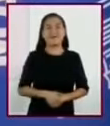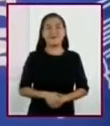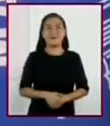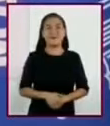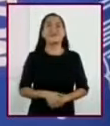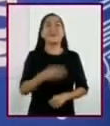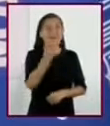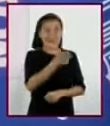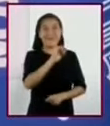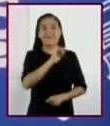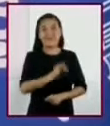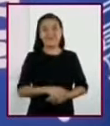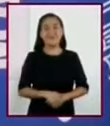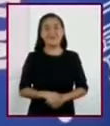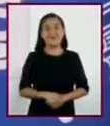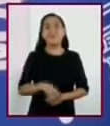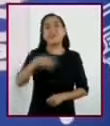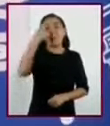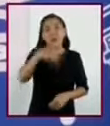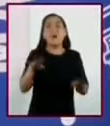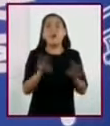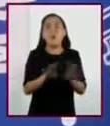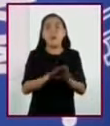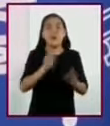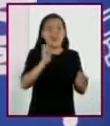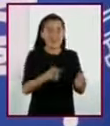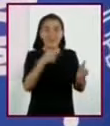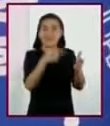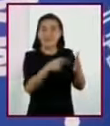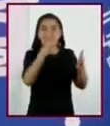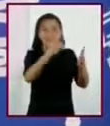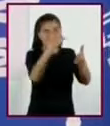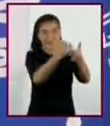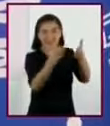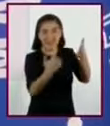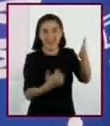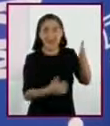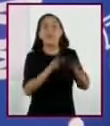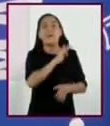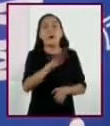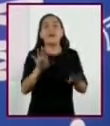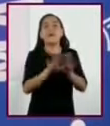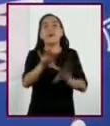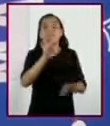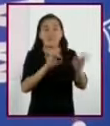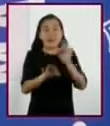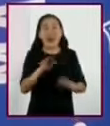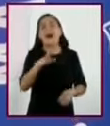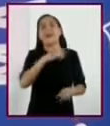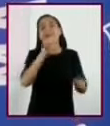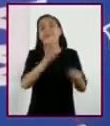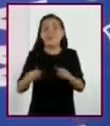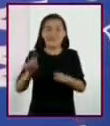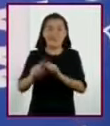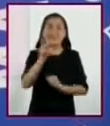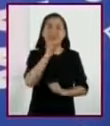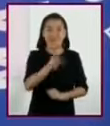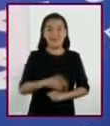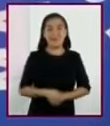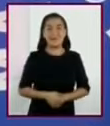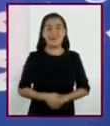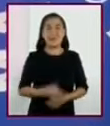Así es, reconociendo el significado de sus partes, pueden inferir muchas palabras. Ahora bien,